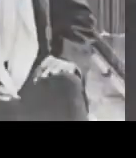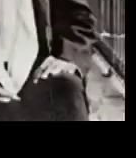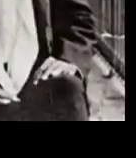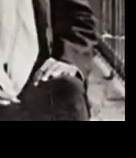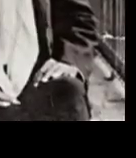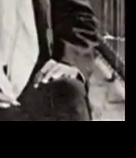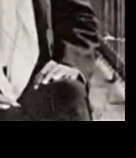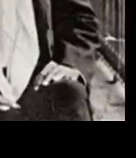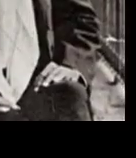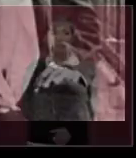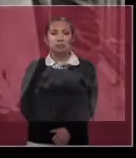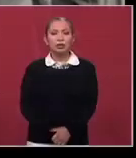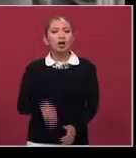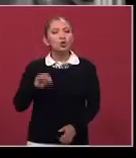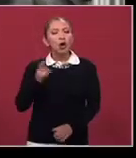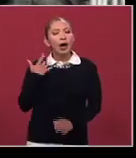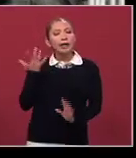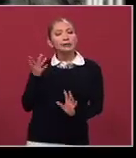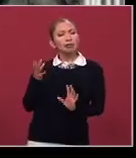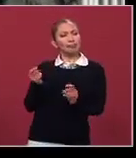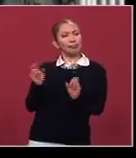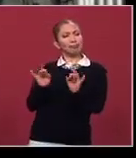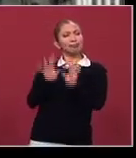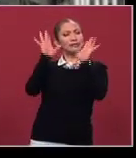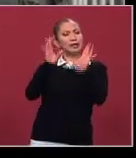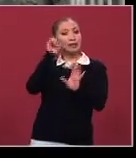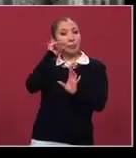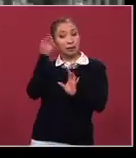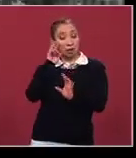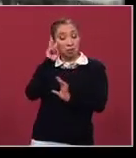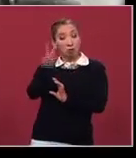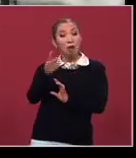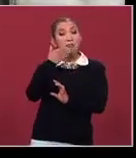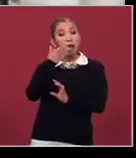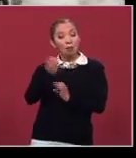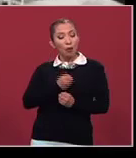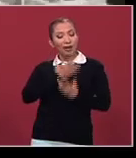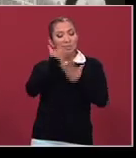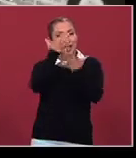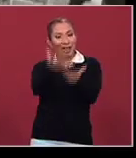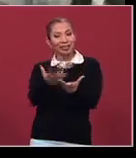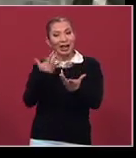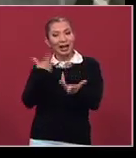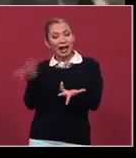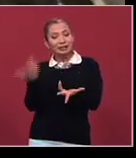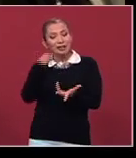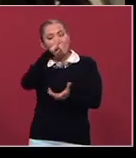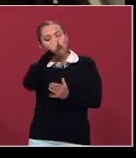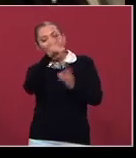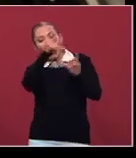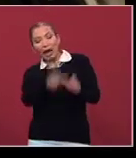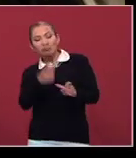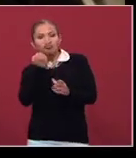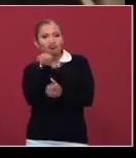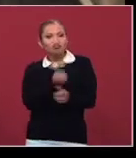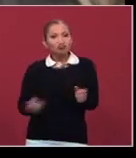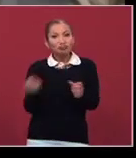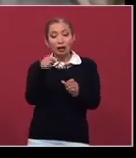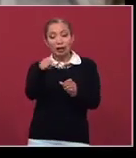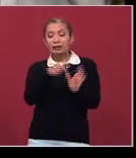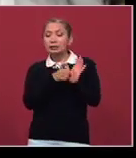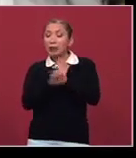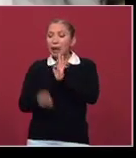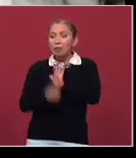No es un azar que Zapata figura que posee la hermosa y plástica poesía de las imágenes populares haya servido de